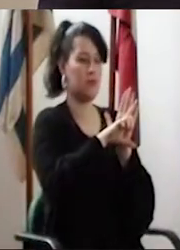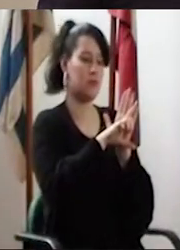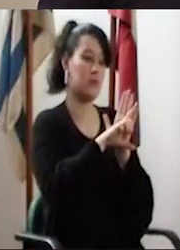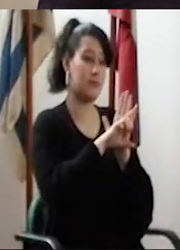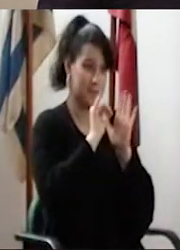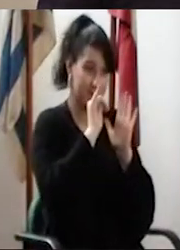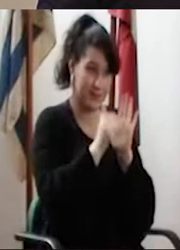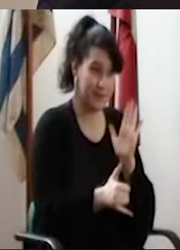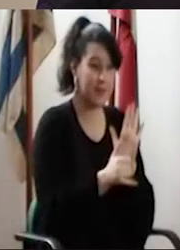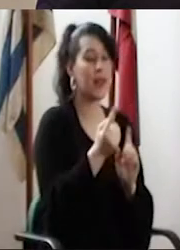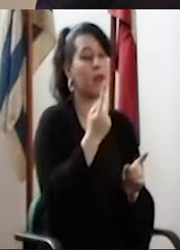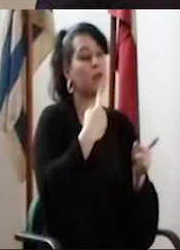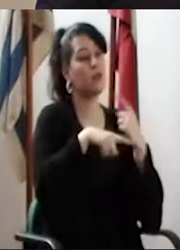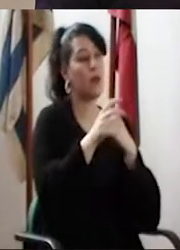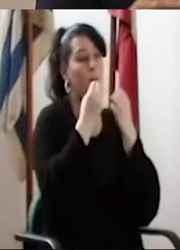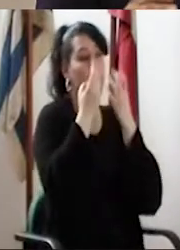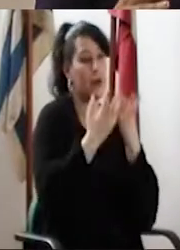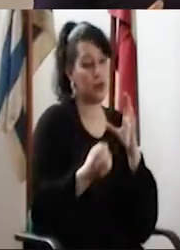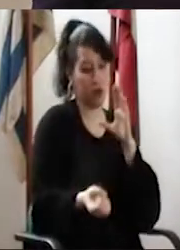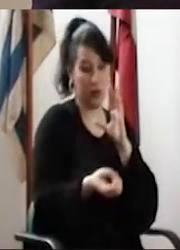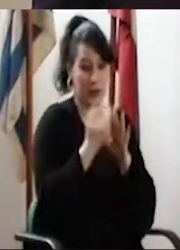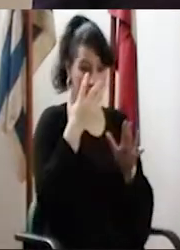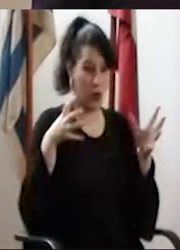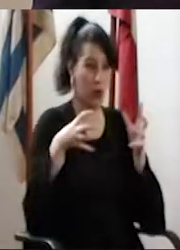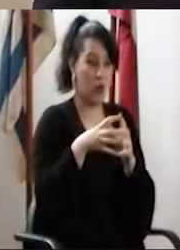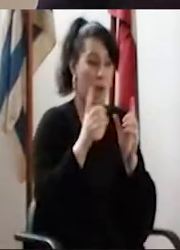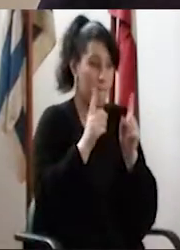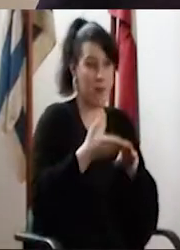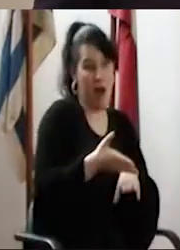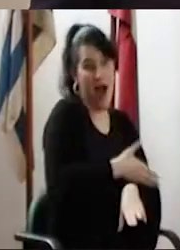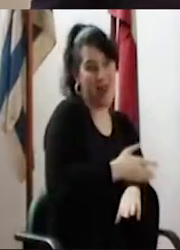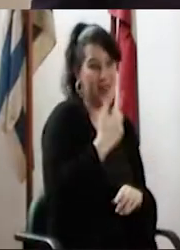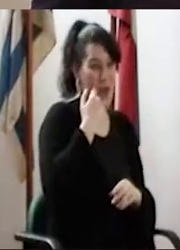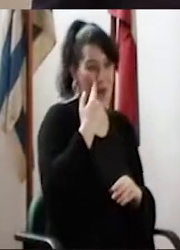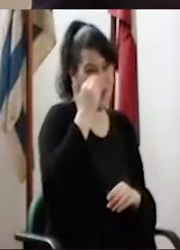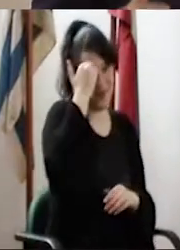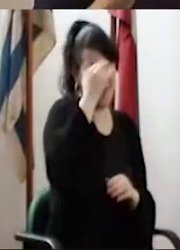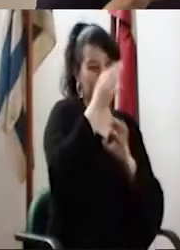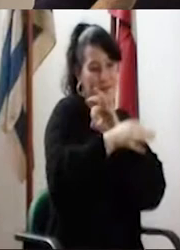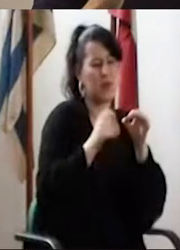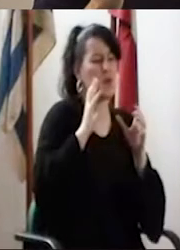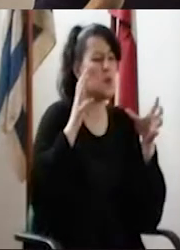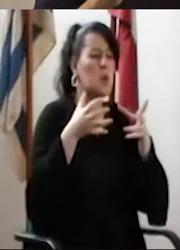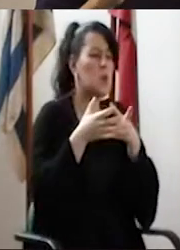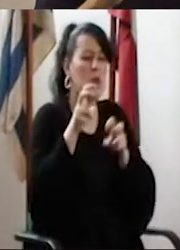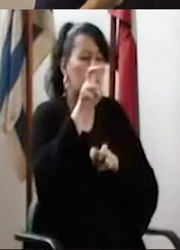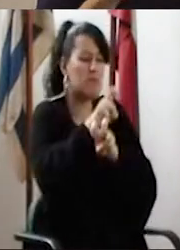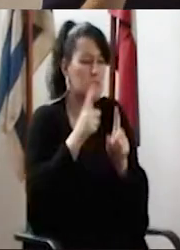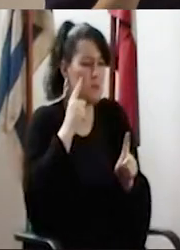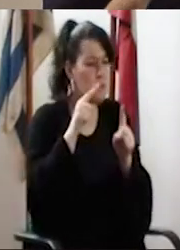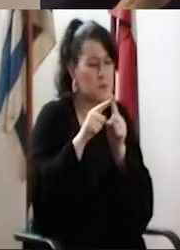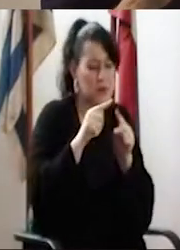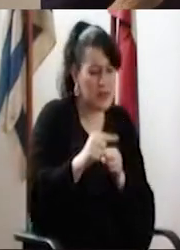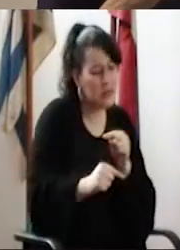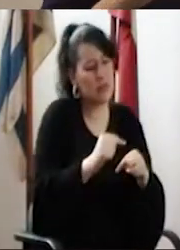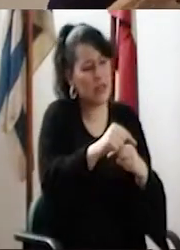de instrumentación. ¿Sí? Entonces, por eso se creó el grupo que mencionaba Cleber. Un grupo que lo que hace es hacer